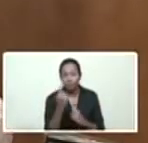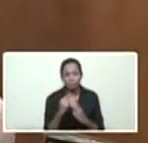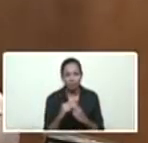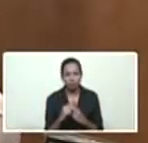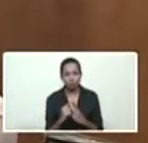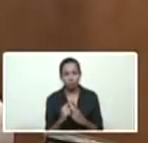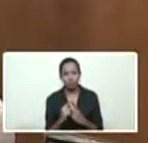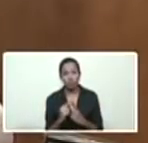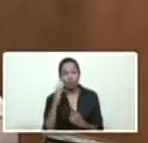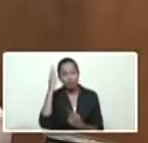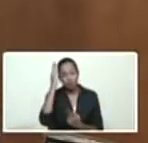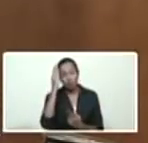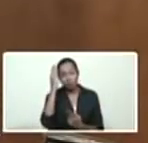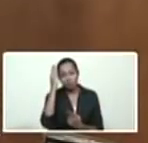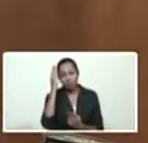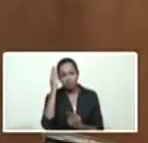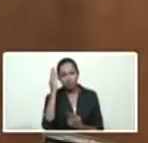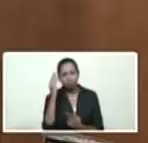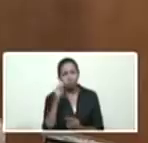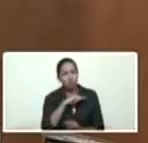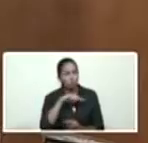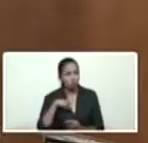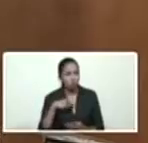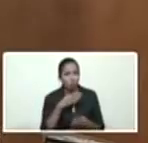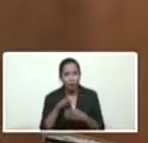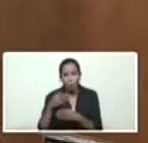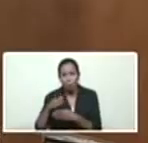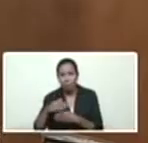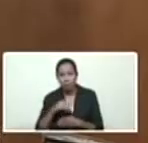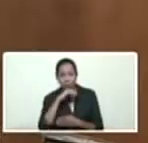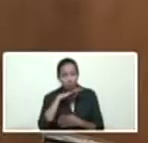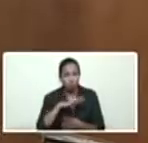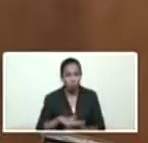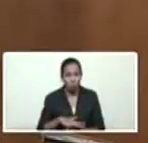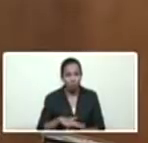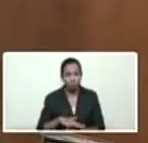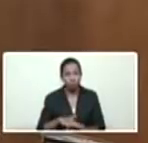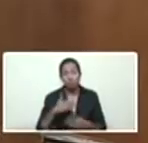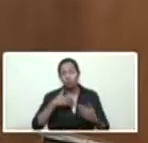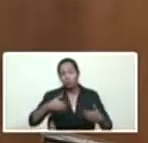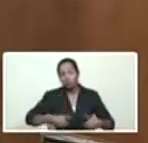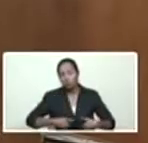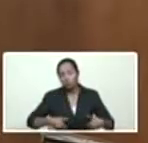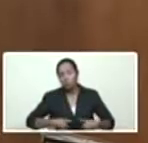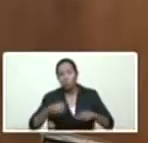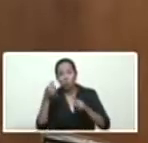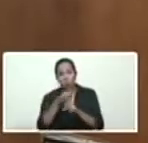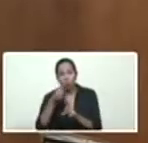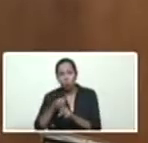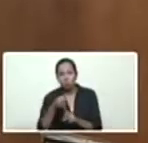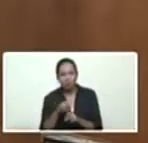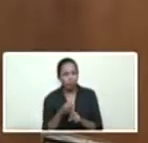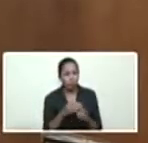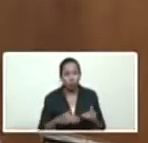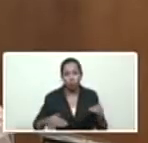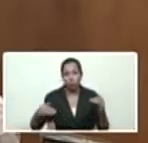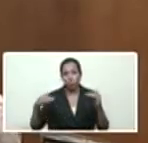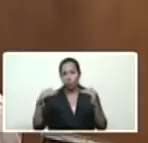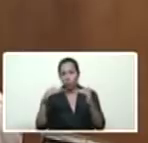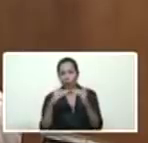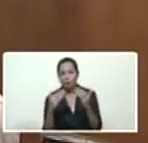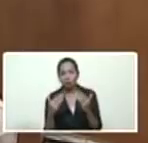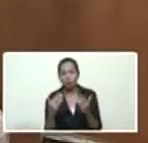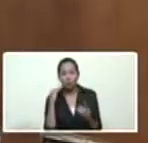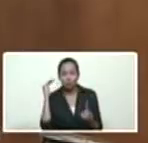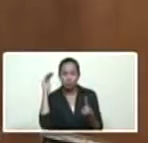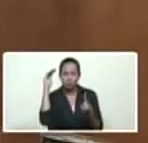conciencia de que estamos compartiendo un momento histórico, estamos dando una batalla sin igual por